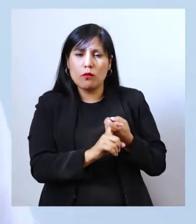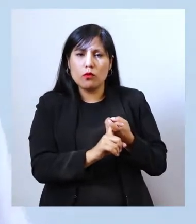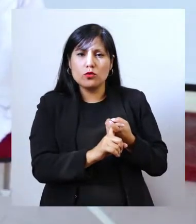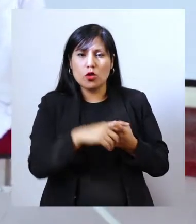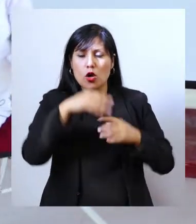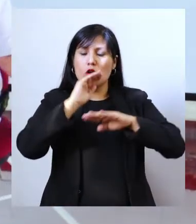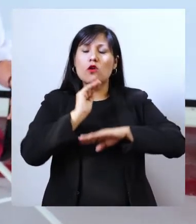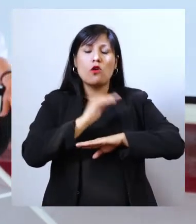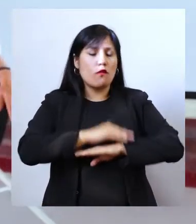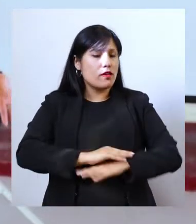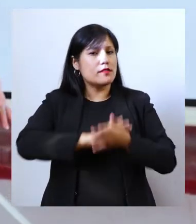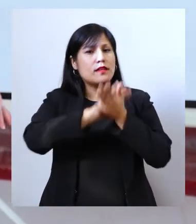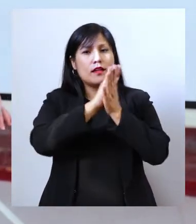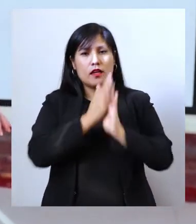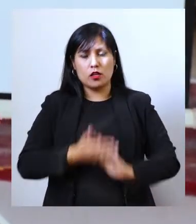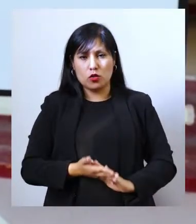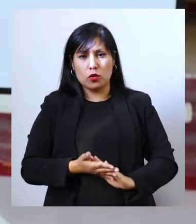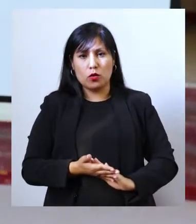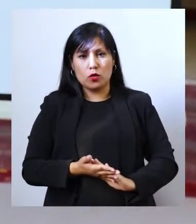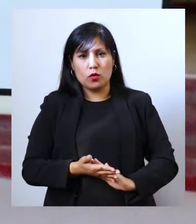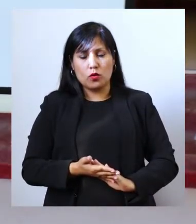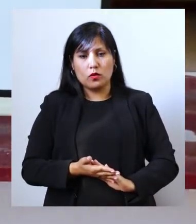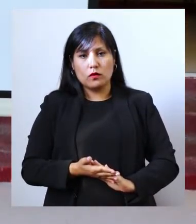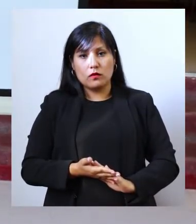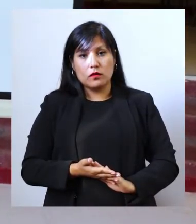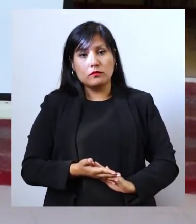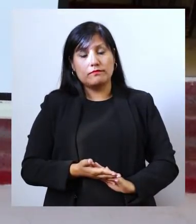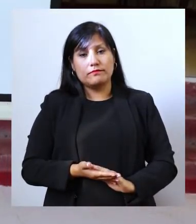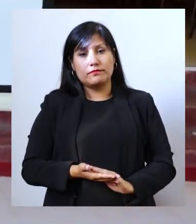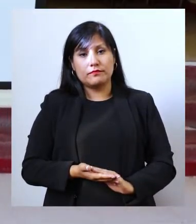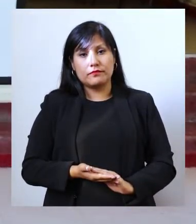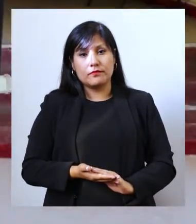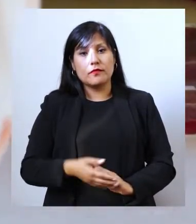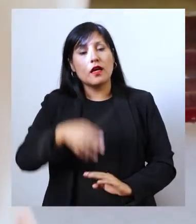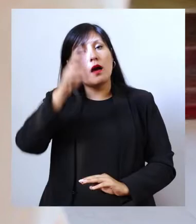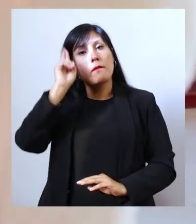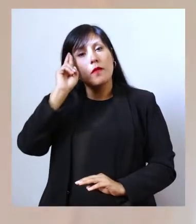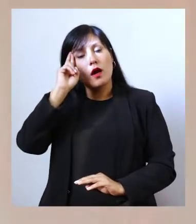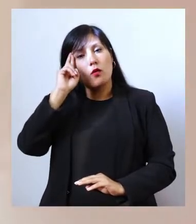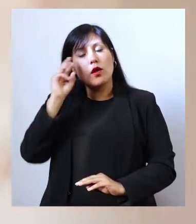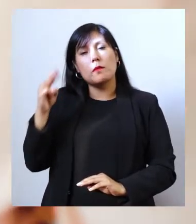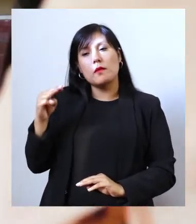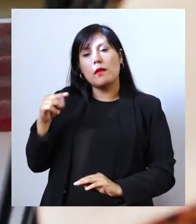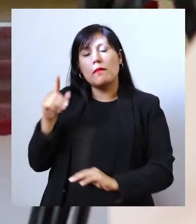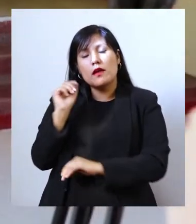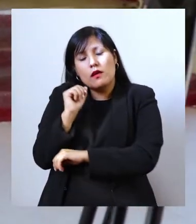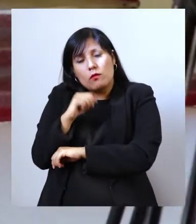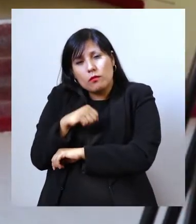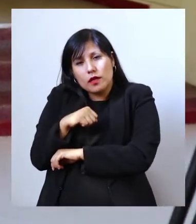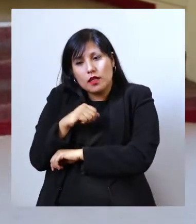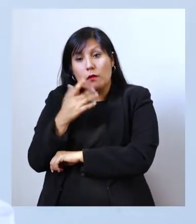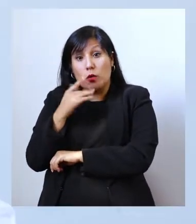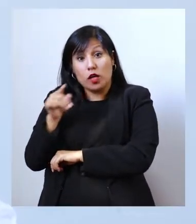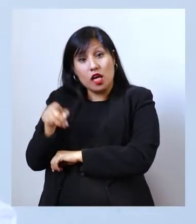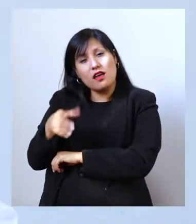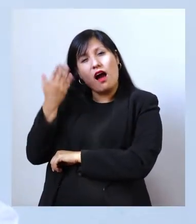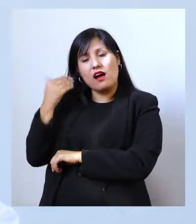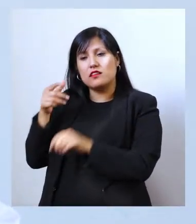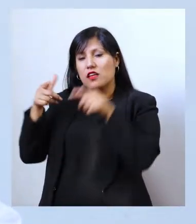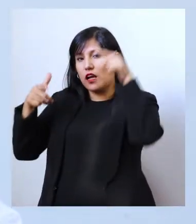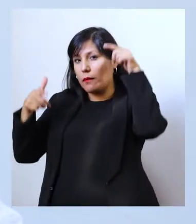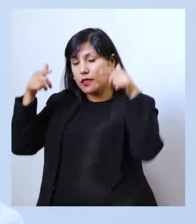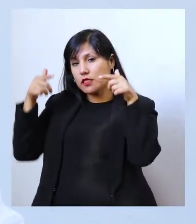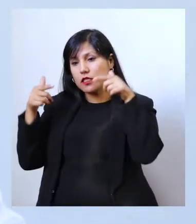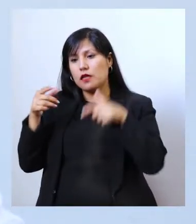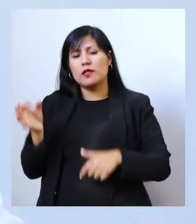y obedecerle en todo. Así los enseñaban, pues. Entonces yo recuerdo que mi mamita había sido muy humilde, porque era campesina.